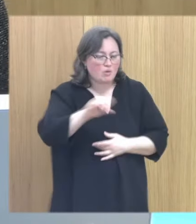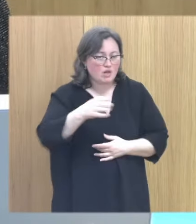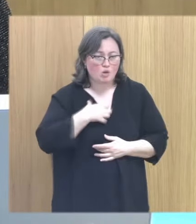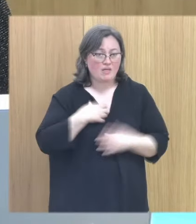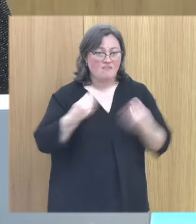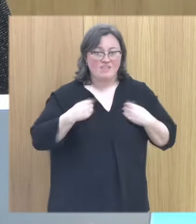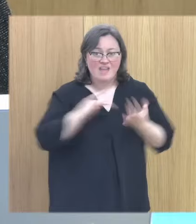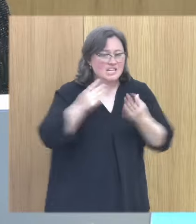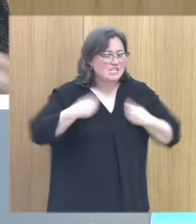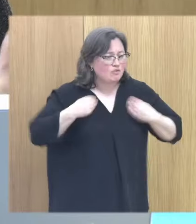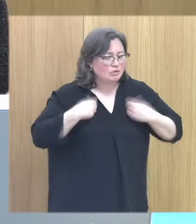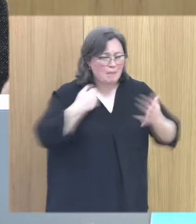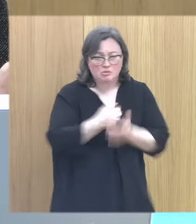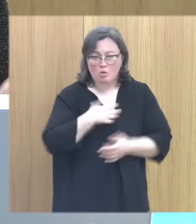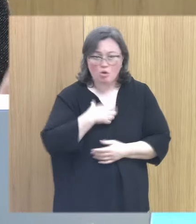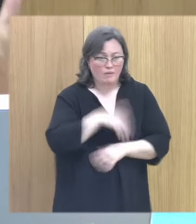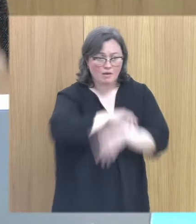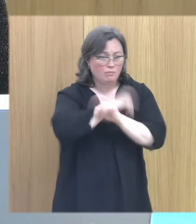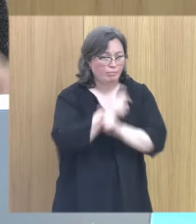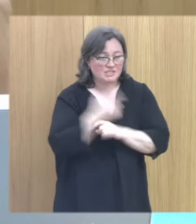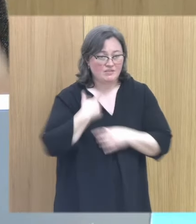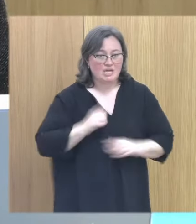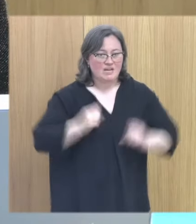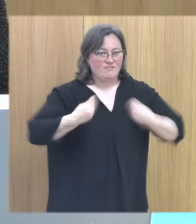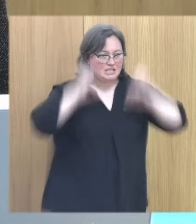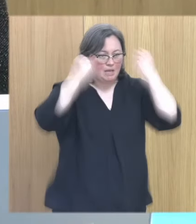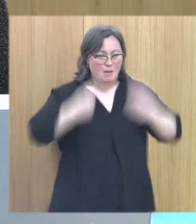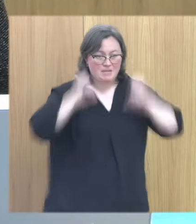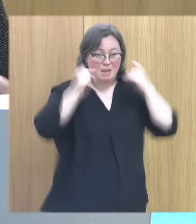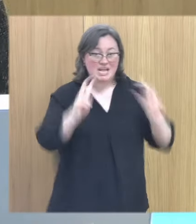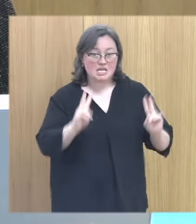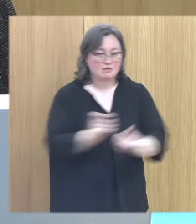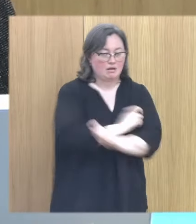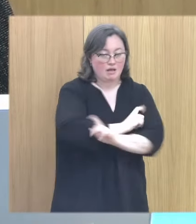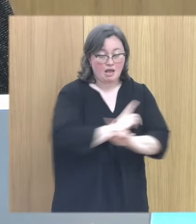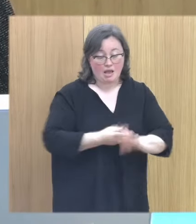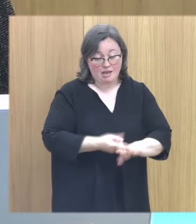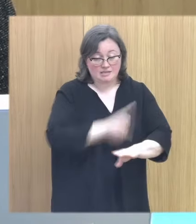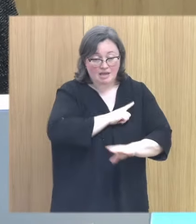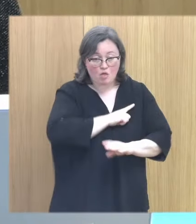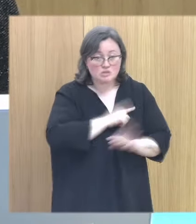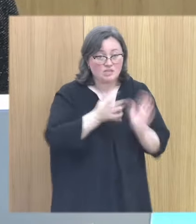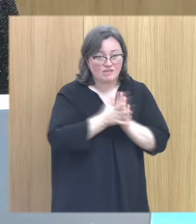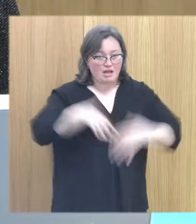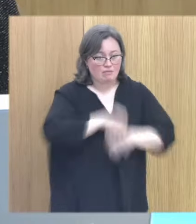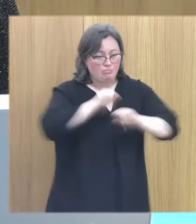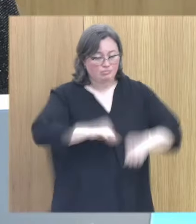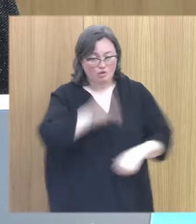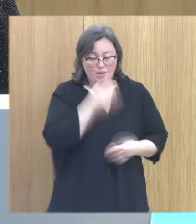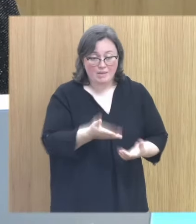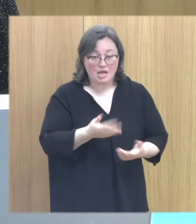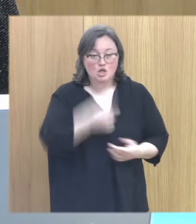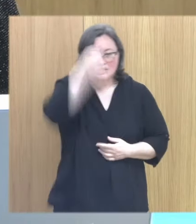nunca vivirás plenamente y si sigues viviendo desde la supervivencia y desde la hiperactivación es que no está integrado entonces yo sé sabré